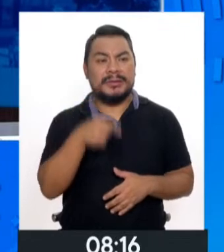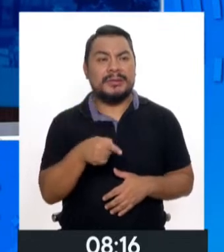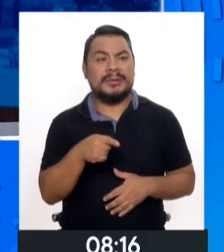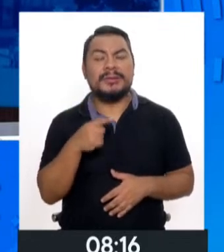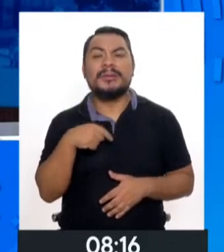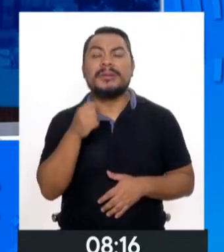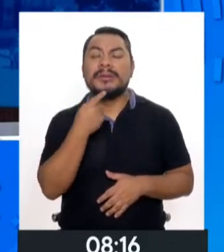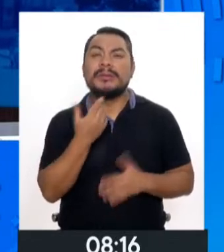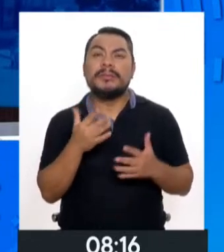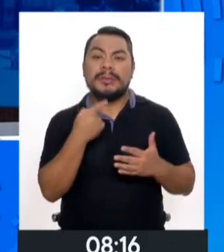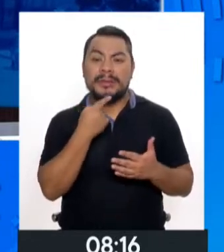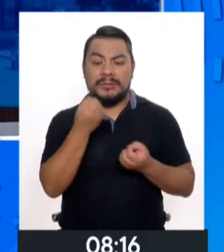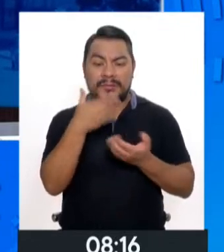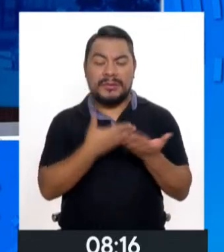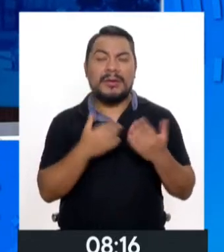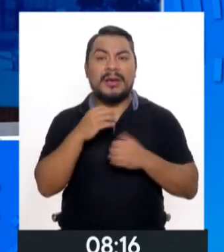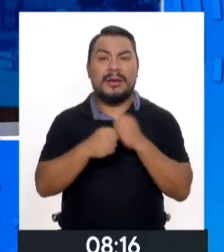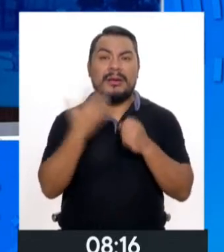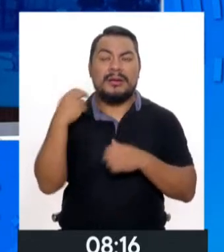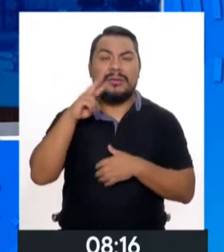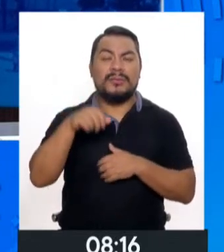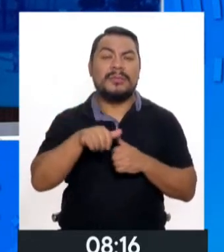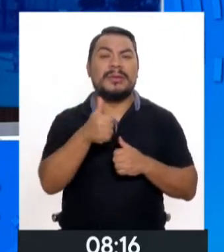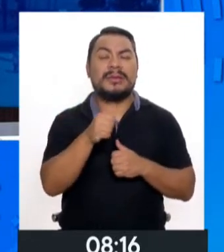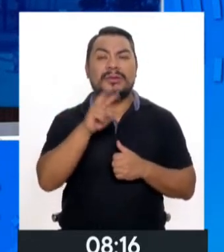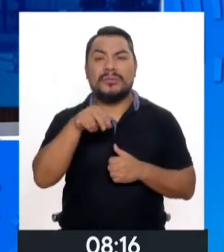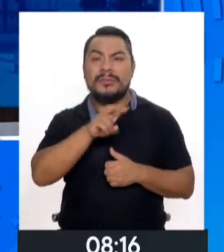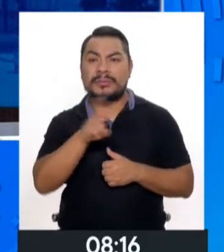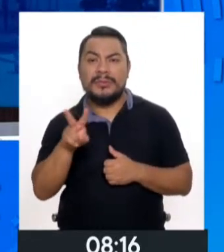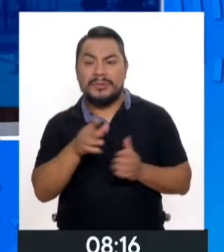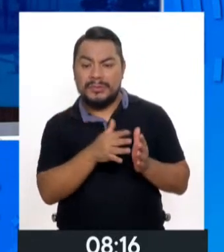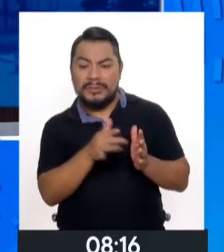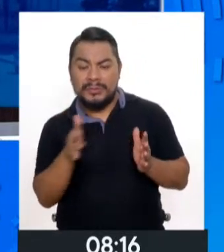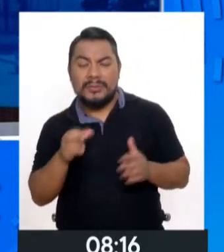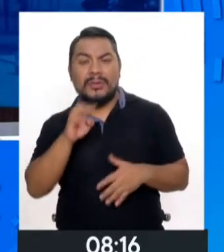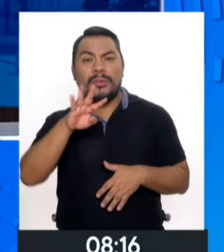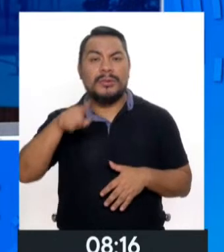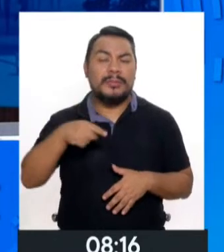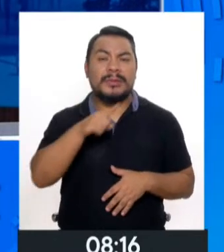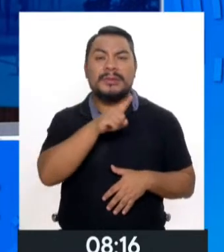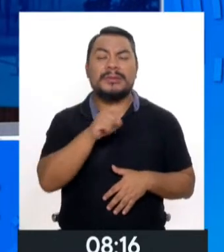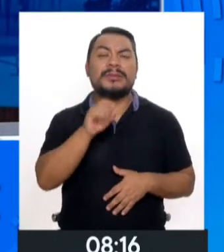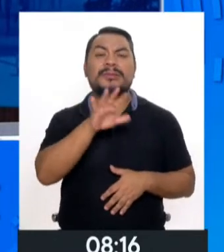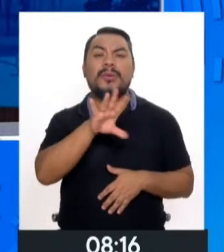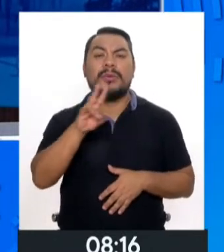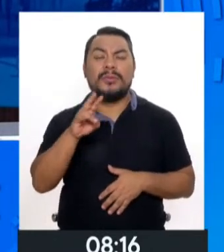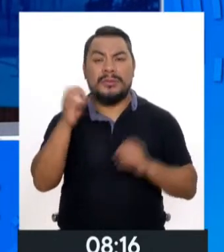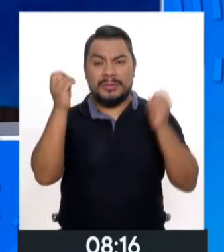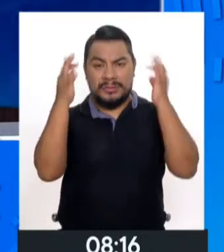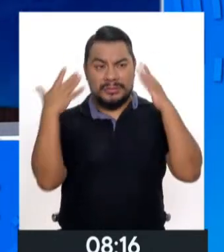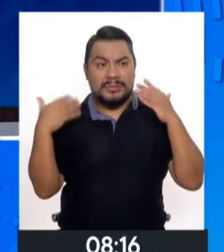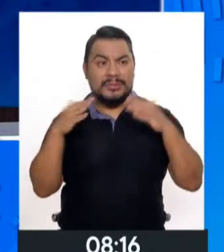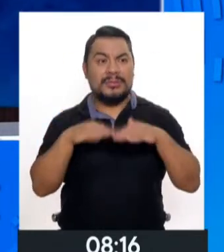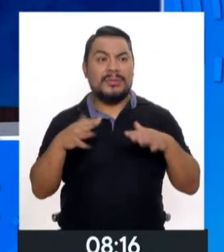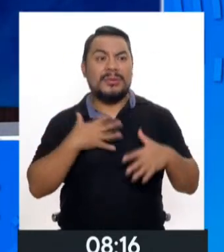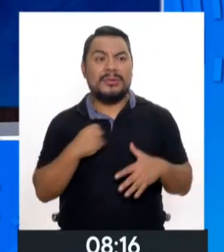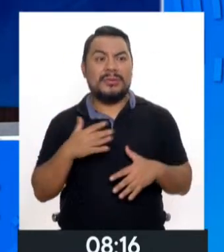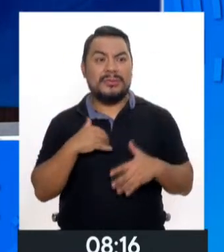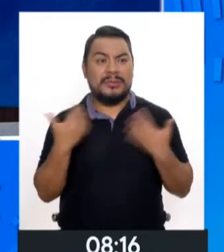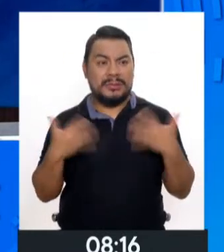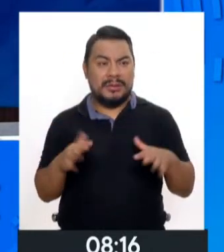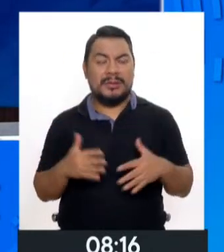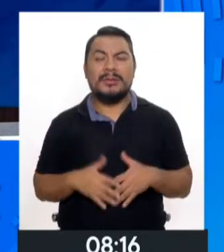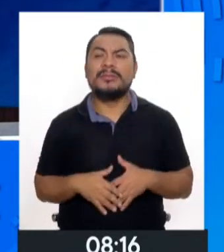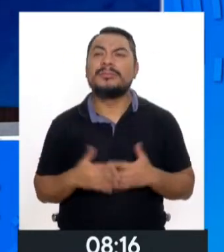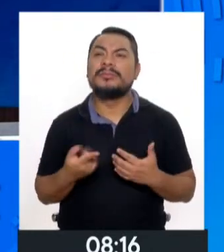Reniet, que entre los años 2013 y 2022 son 4.357 los matrimonios infantiles que se produjeron.